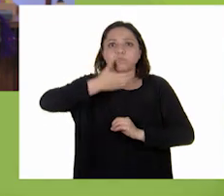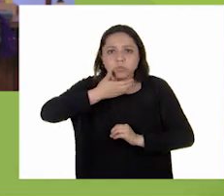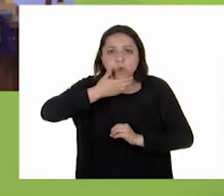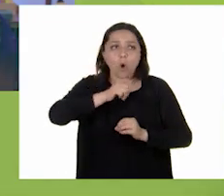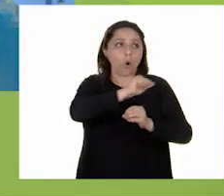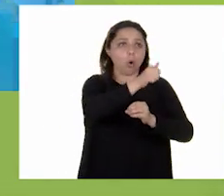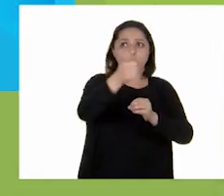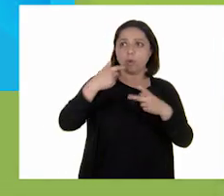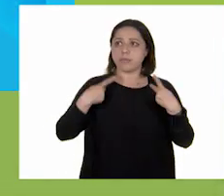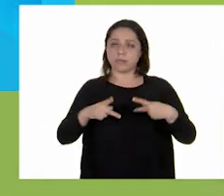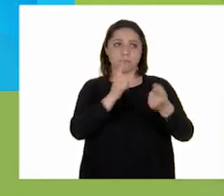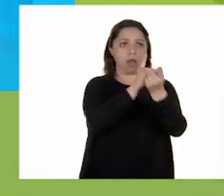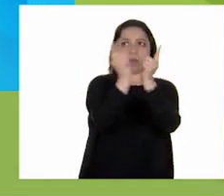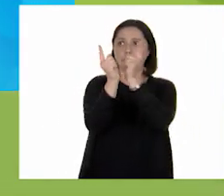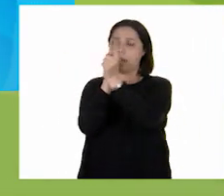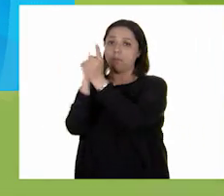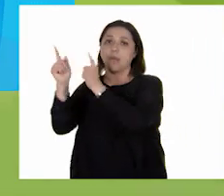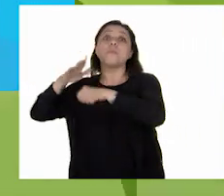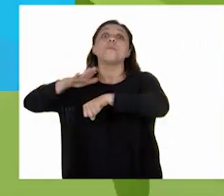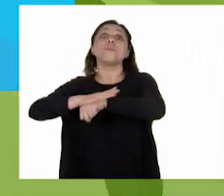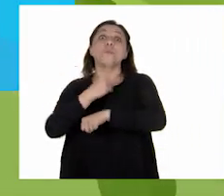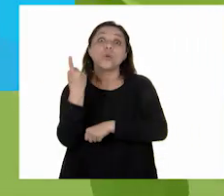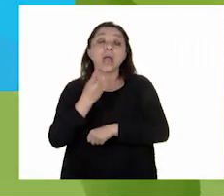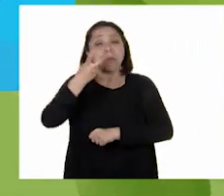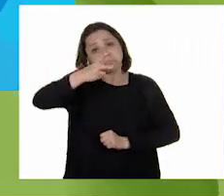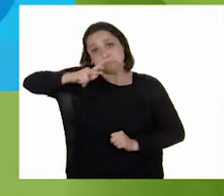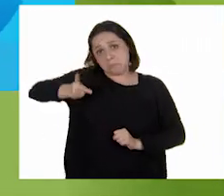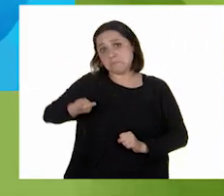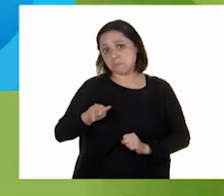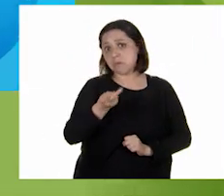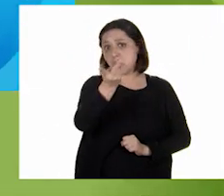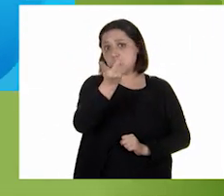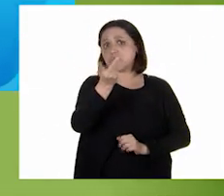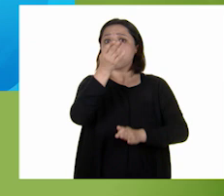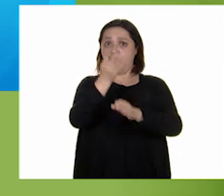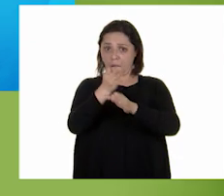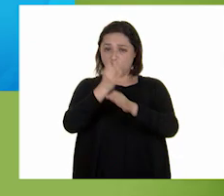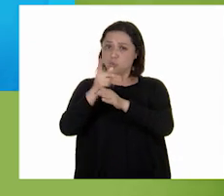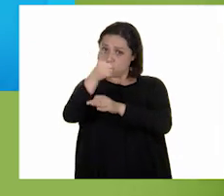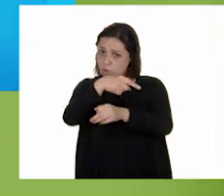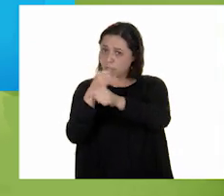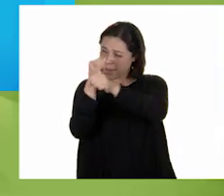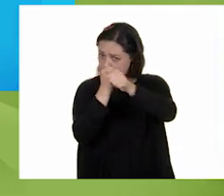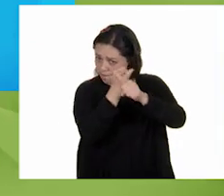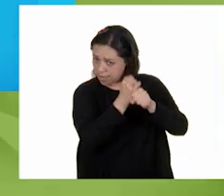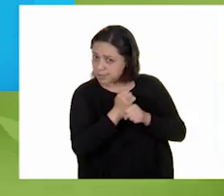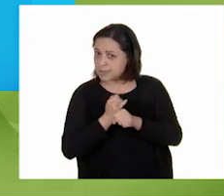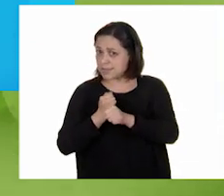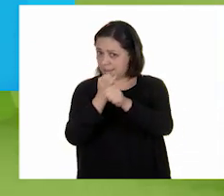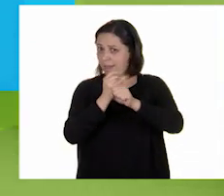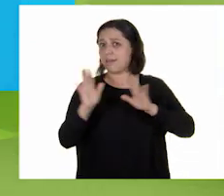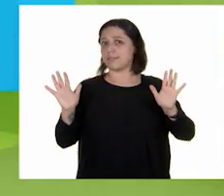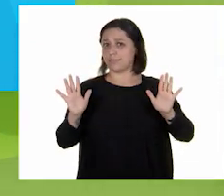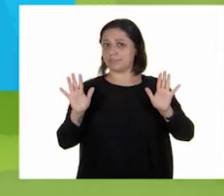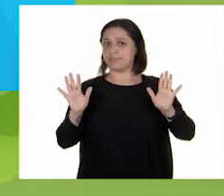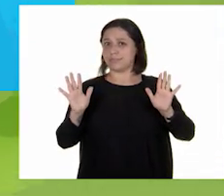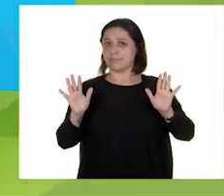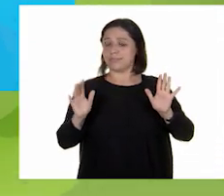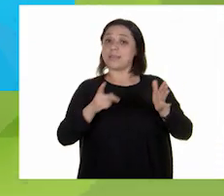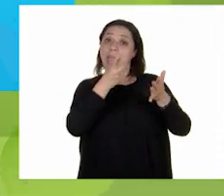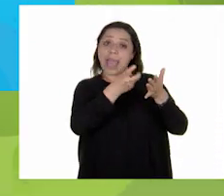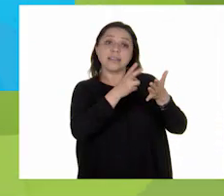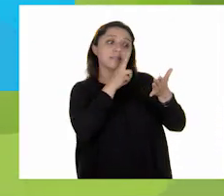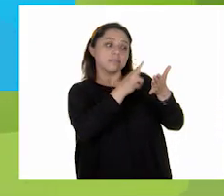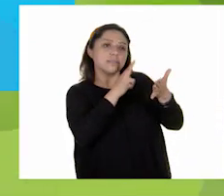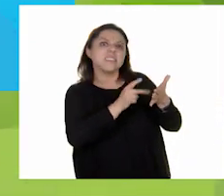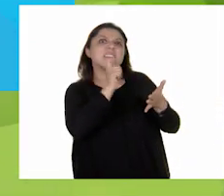personas o salimos a la calle? Esa sería una muy buena pregunta ahora que vamos a investigar. Estos trabajos son el resultado de